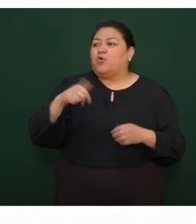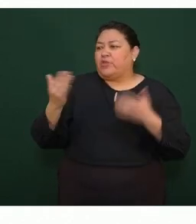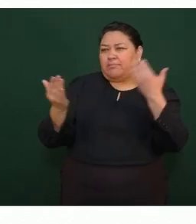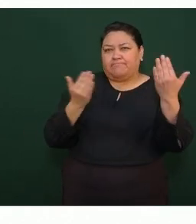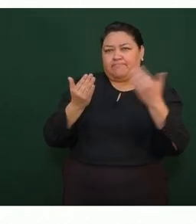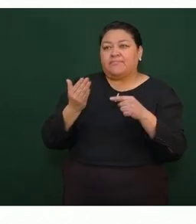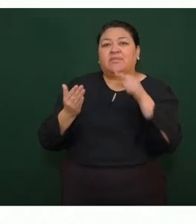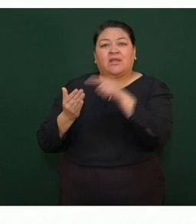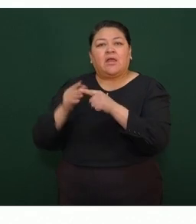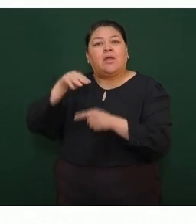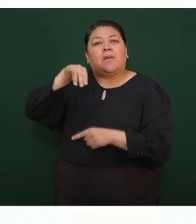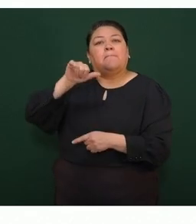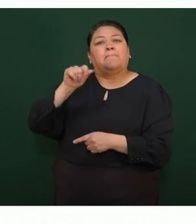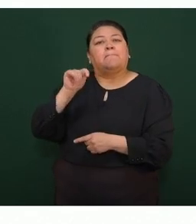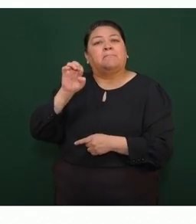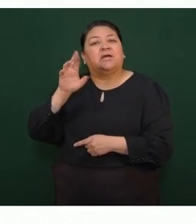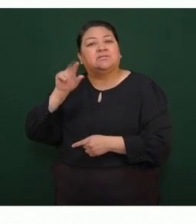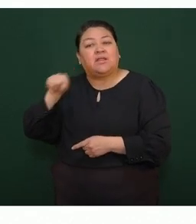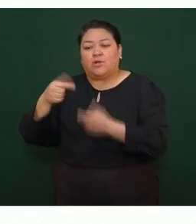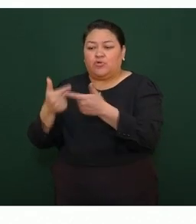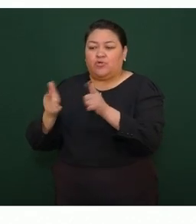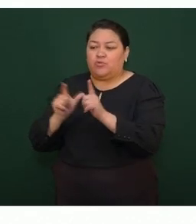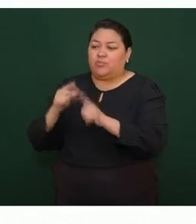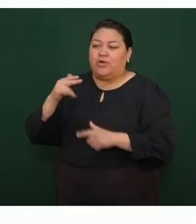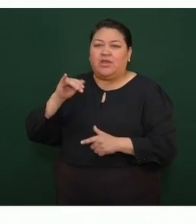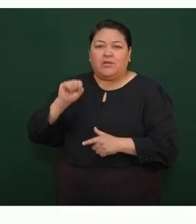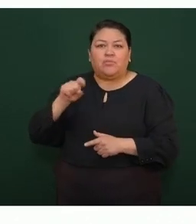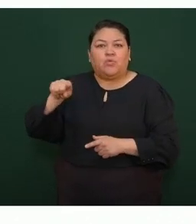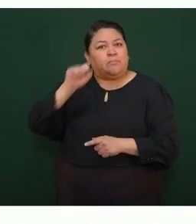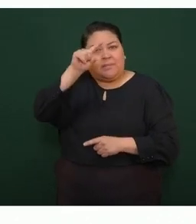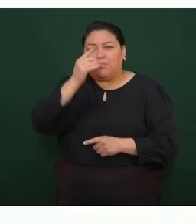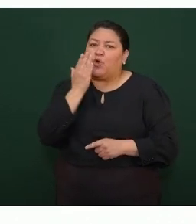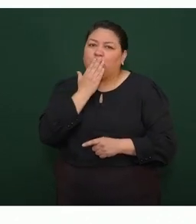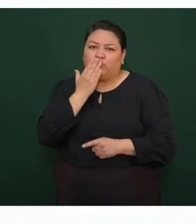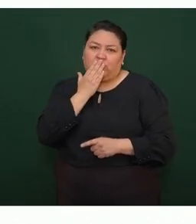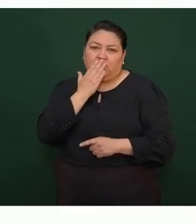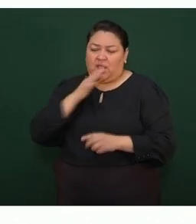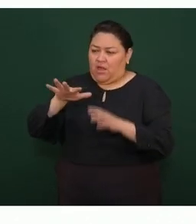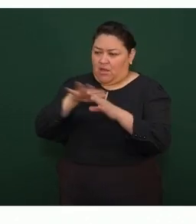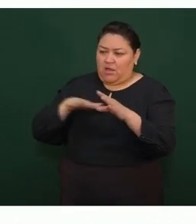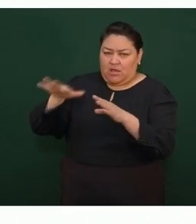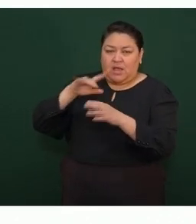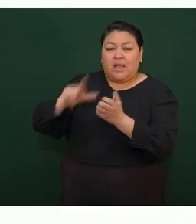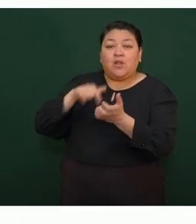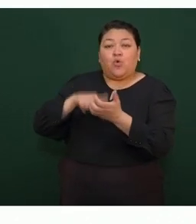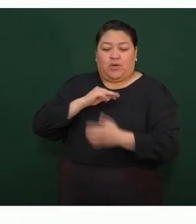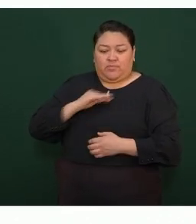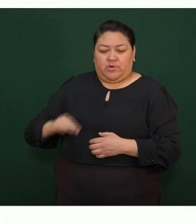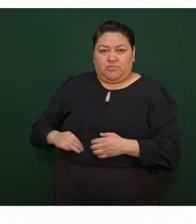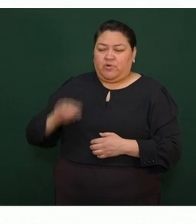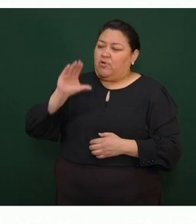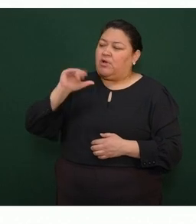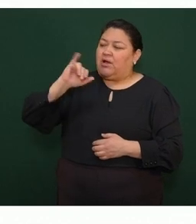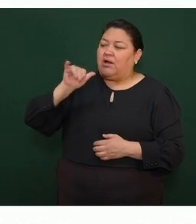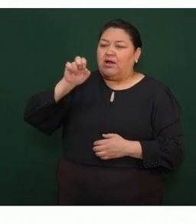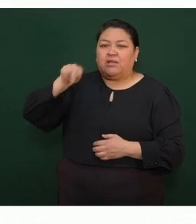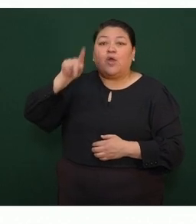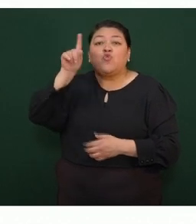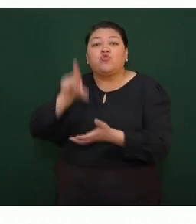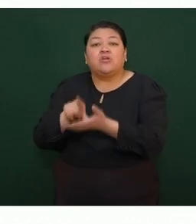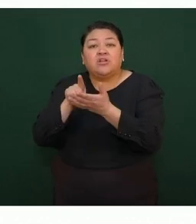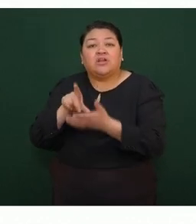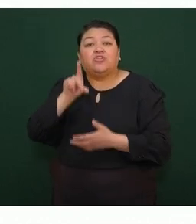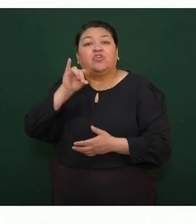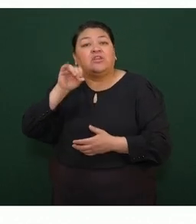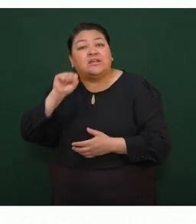Franquicia Masters de Grupo Hibno, también allá en Sonora, pero en el municipio de Cajeme, donde ofreció el litro de